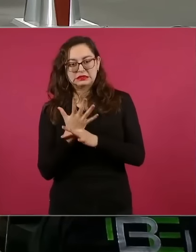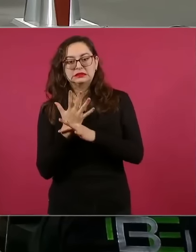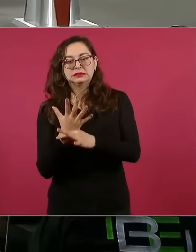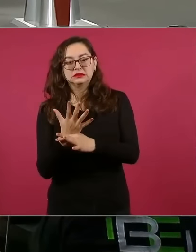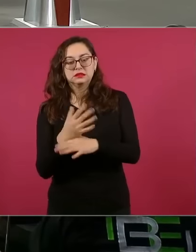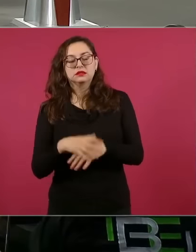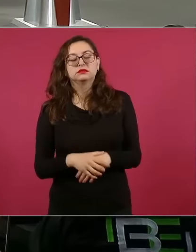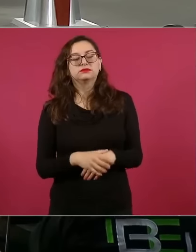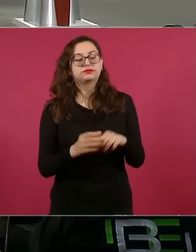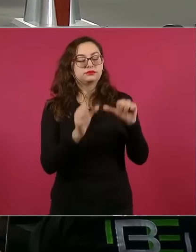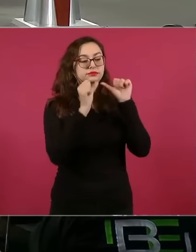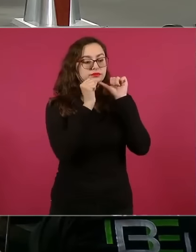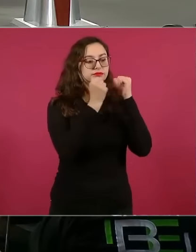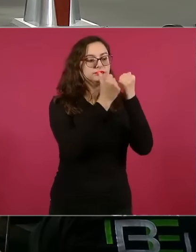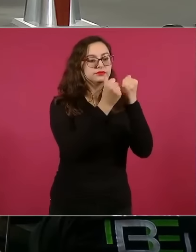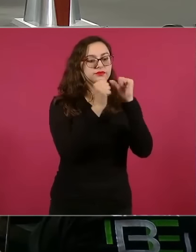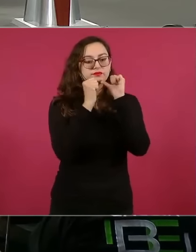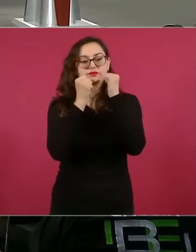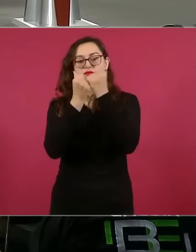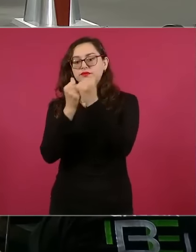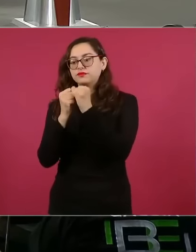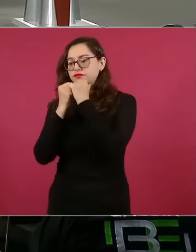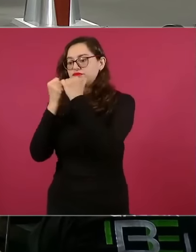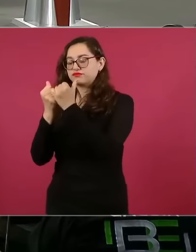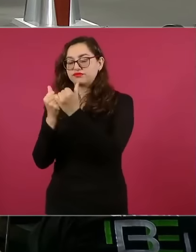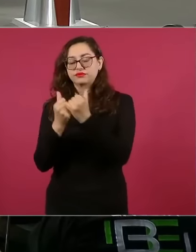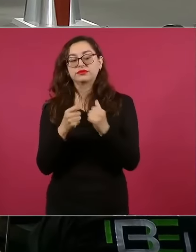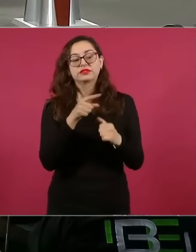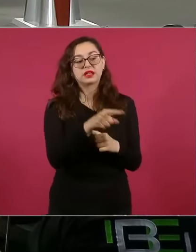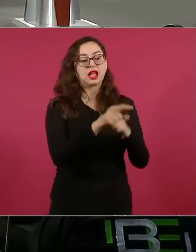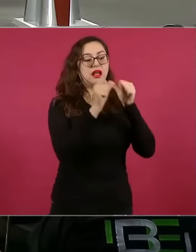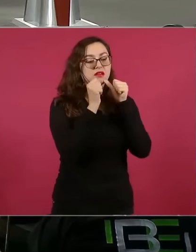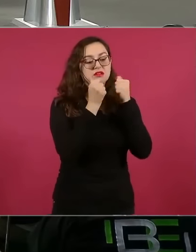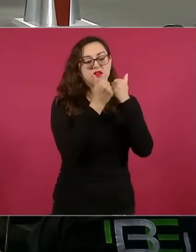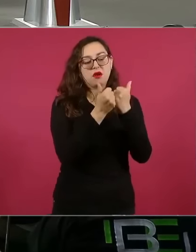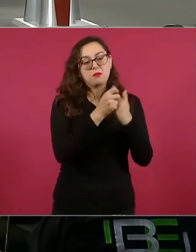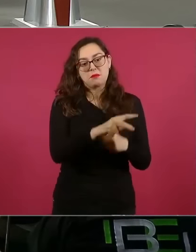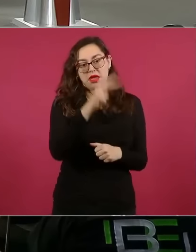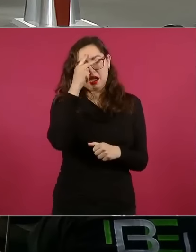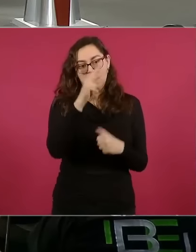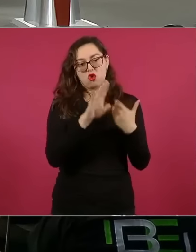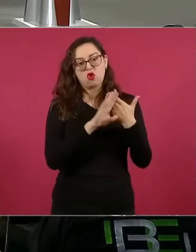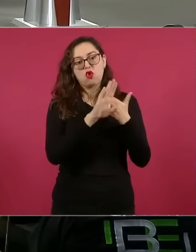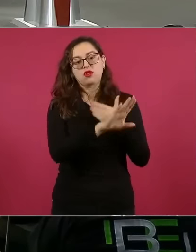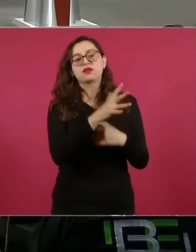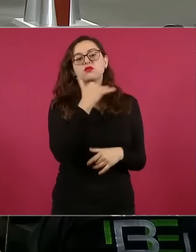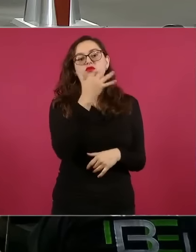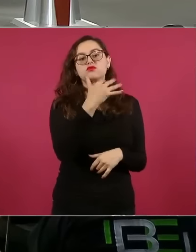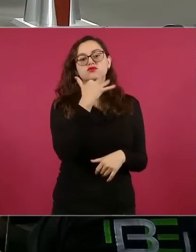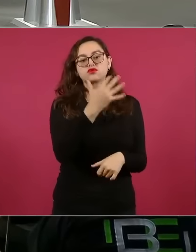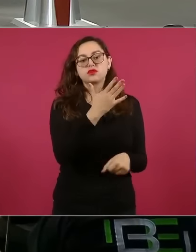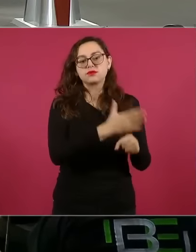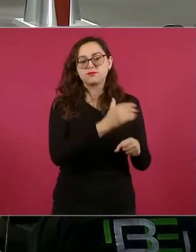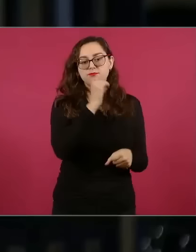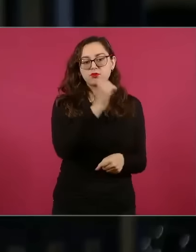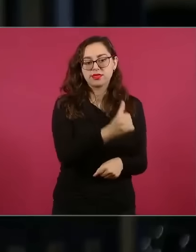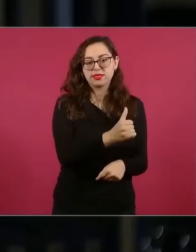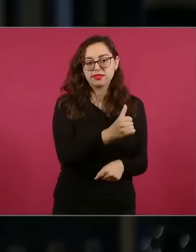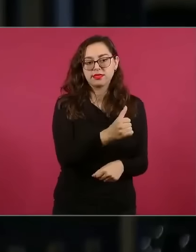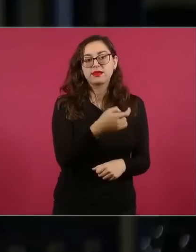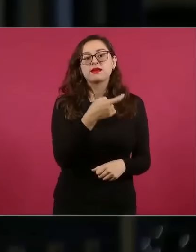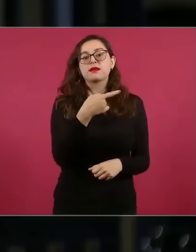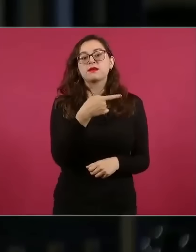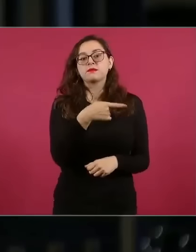asociaciones civiles el caso concreto de mexicanos contra la corrupción y la impunidad en ese sentido yo quiero preguntarle